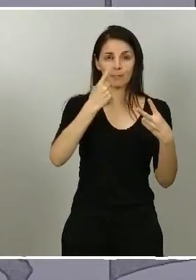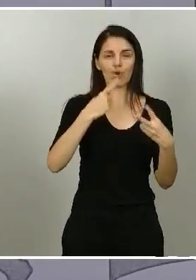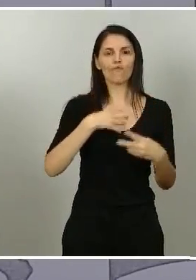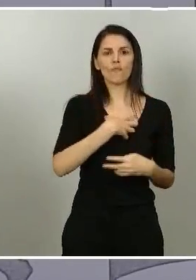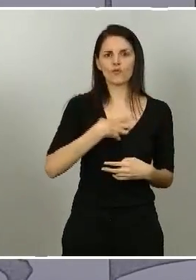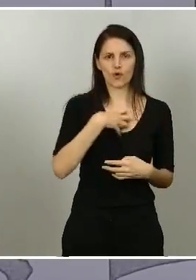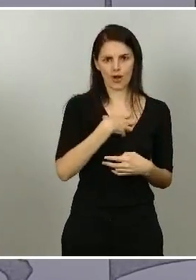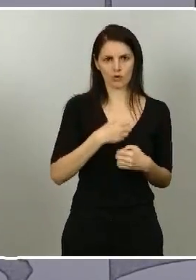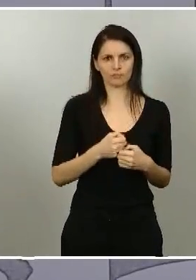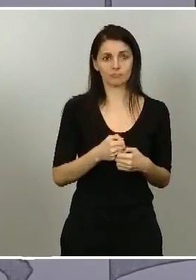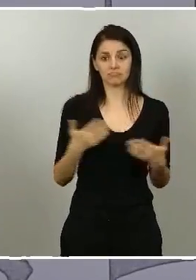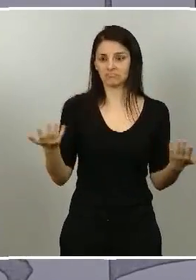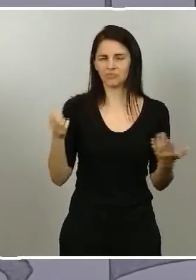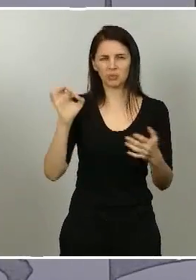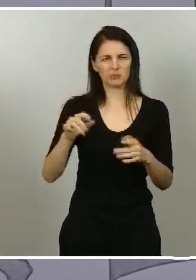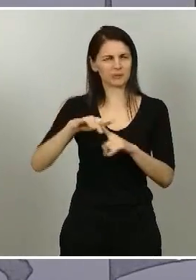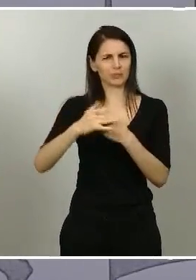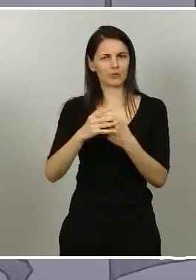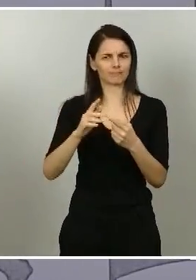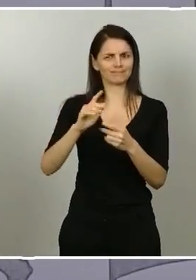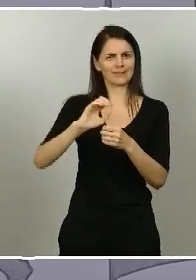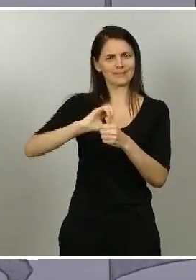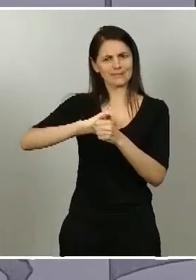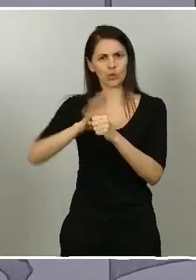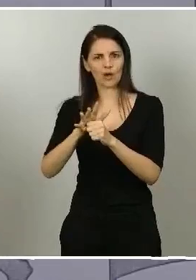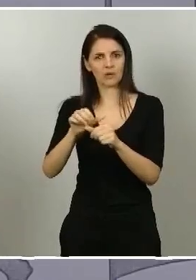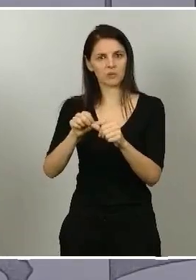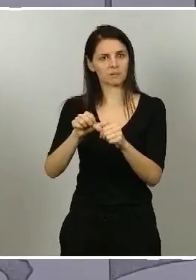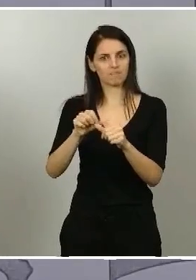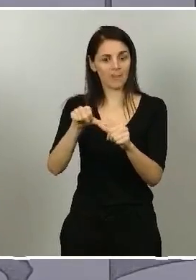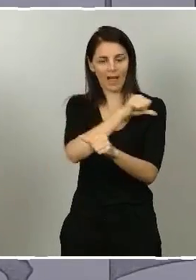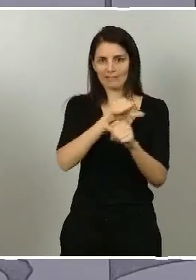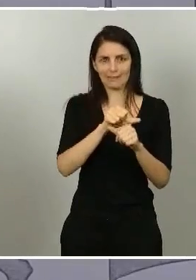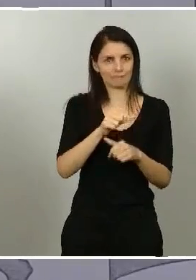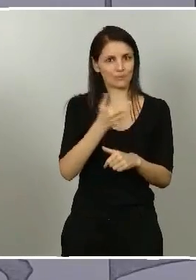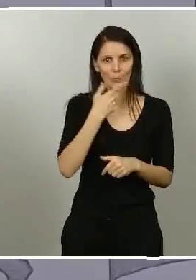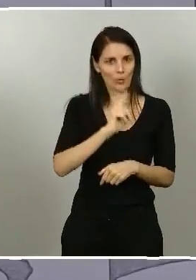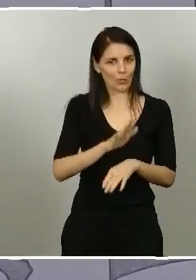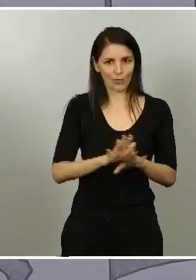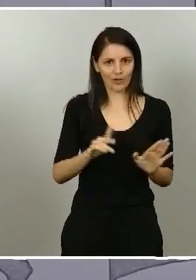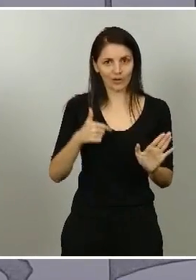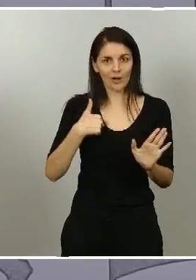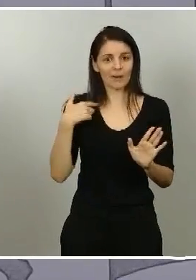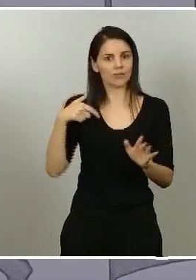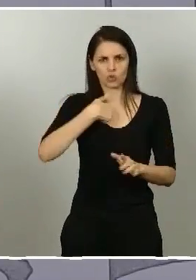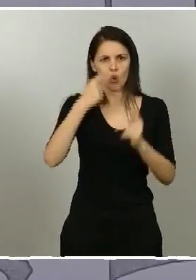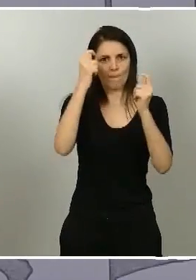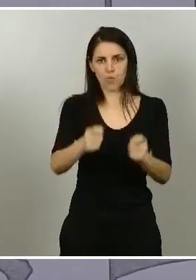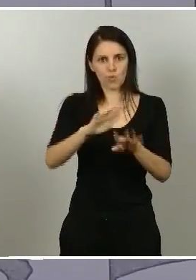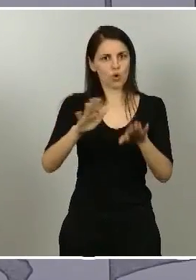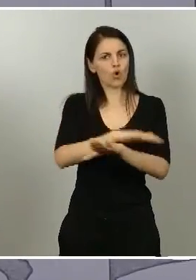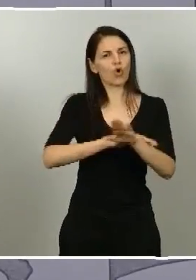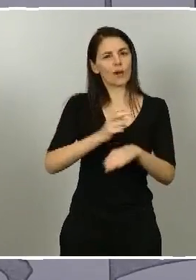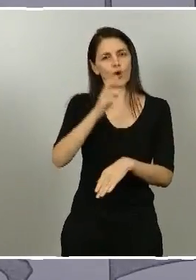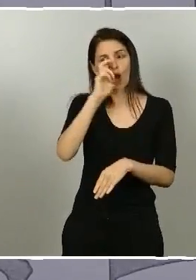esta terrible crisis y que fue además elegido y designado por otro gobierno, por otra administración. He podido tratar